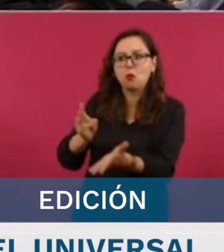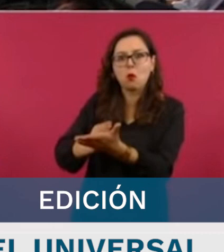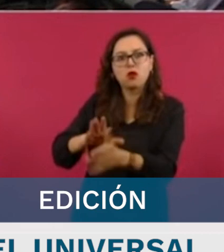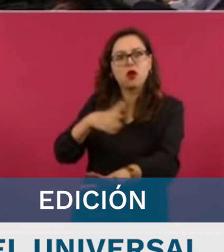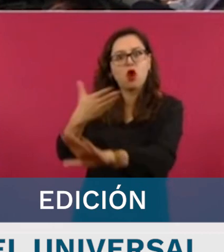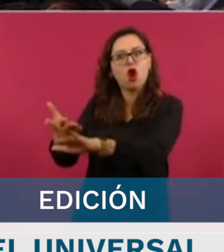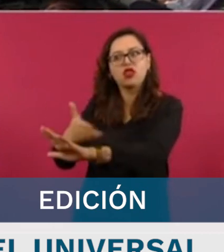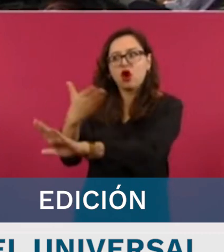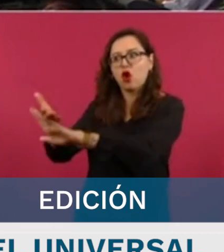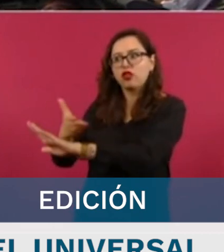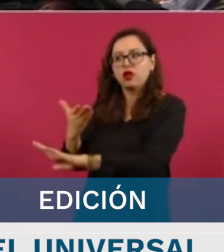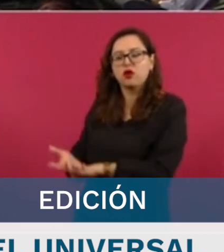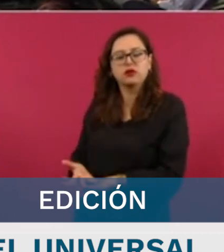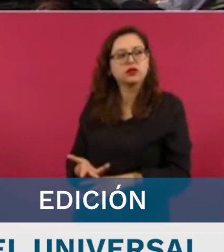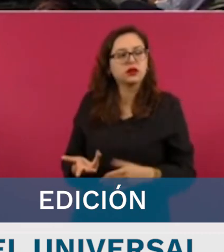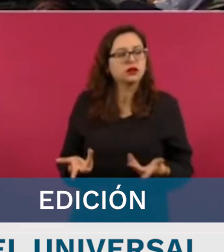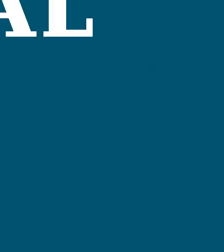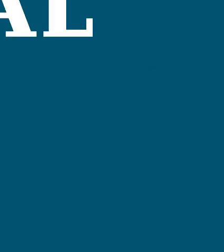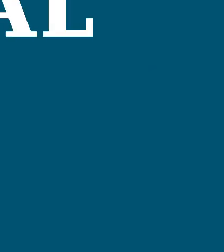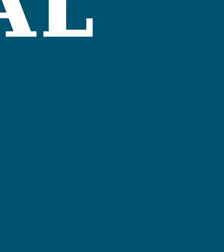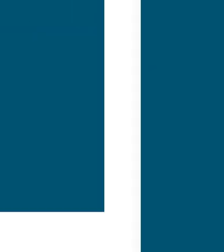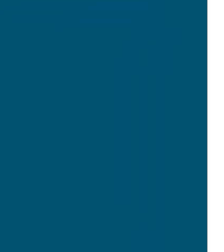Bueno, lo hicieron con Trump. Bueno. Bueno.